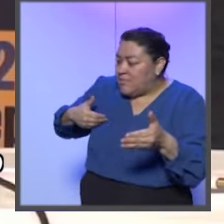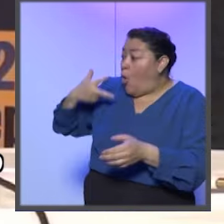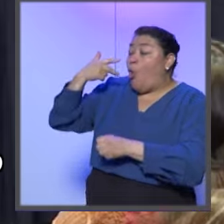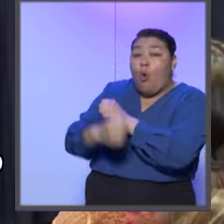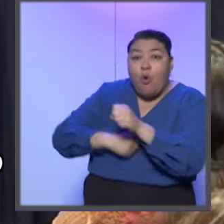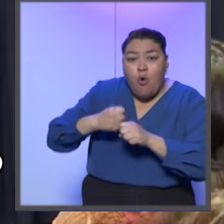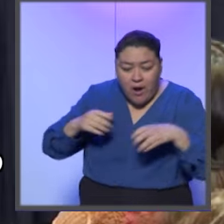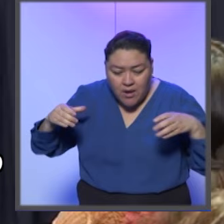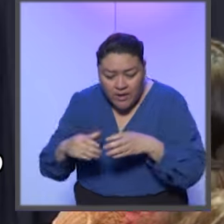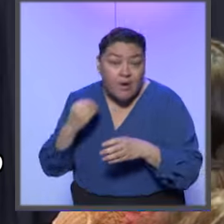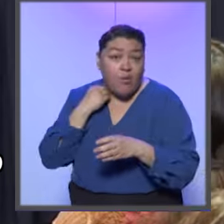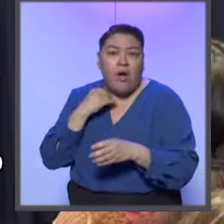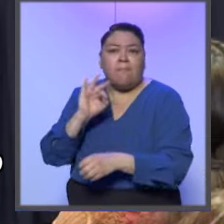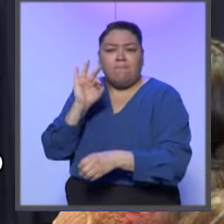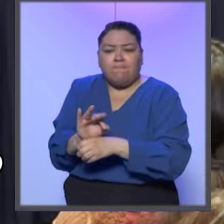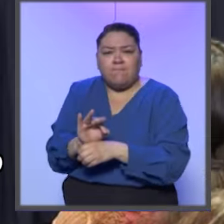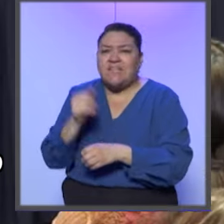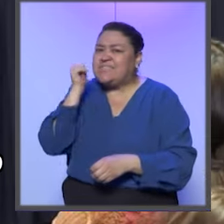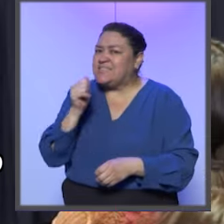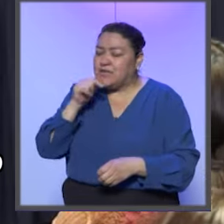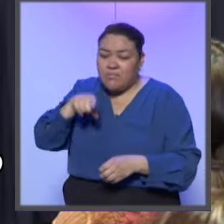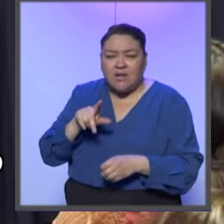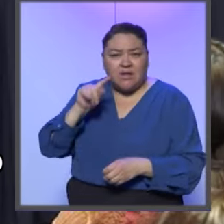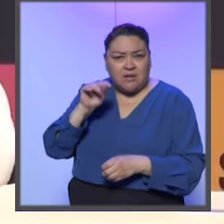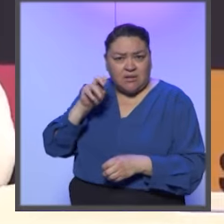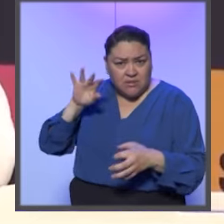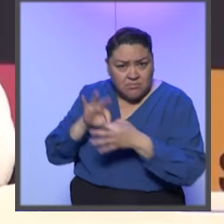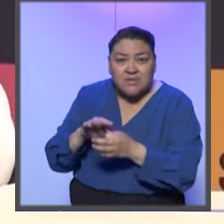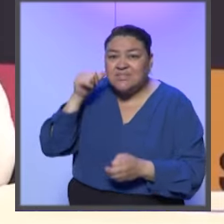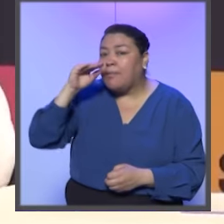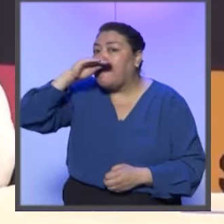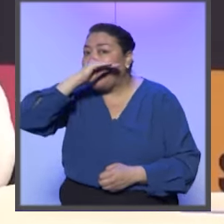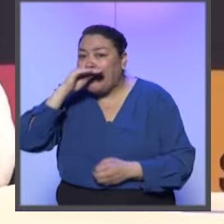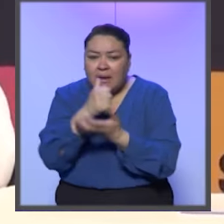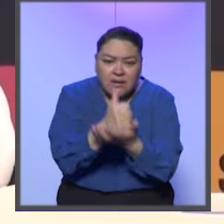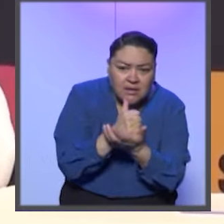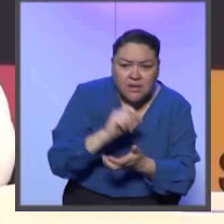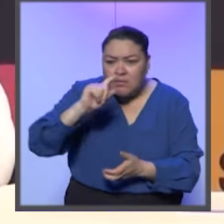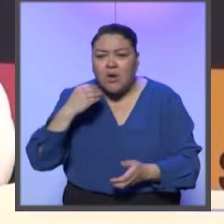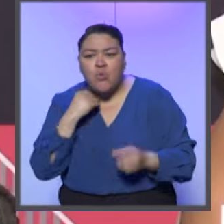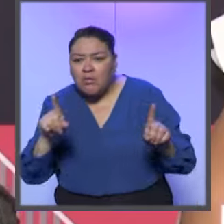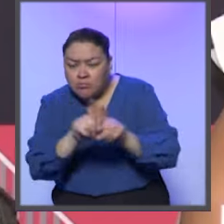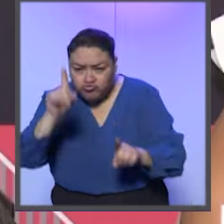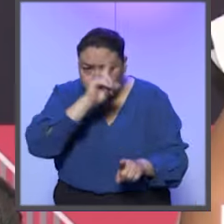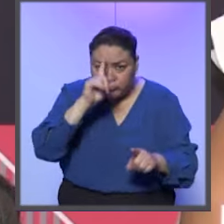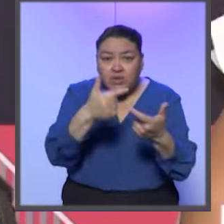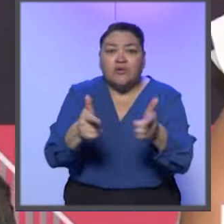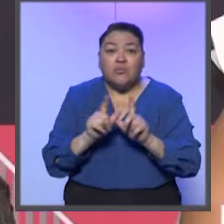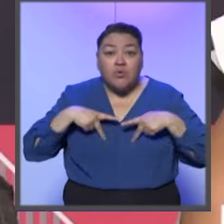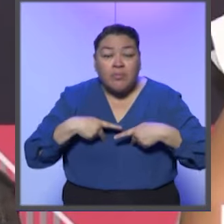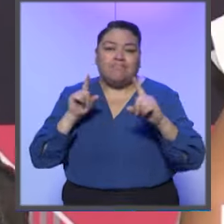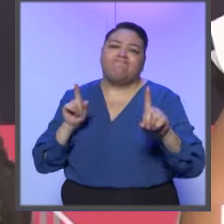ocho años ha realizado la Defensoría Pública Electoral del Tribunal Electoral al apoyar de manera gratuita, profesional y eficiente